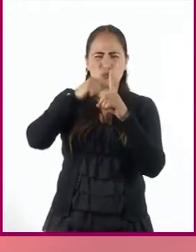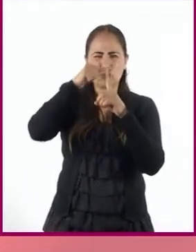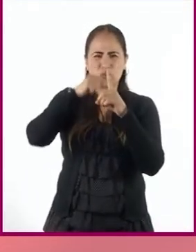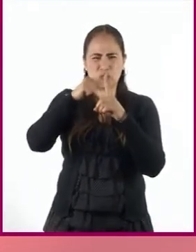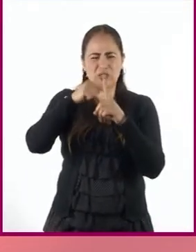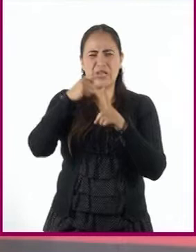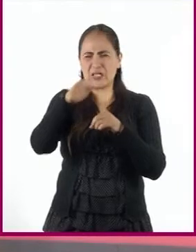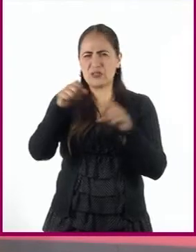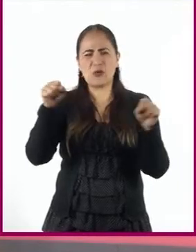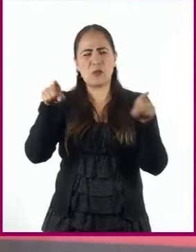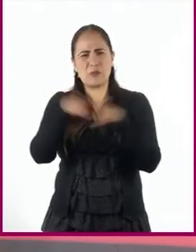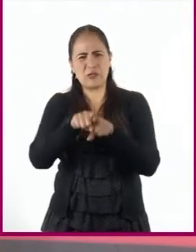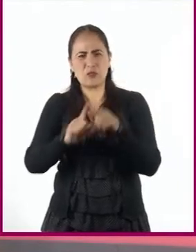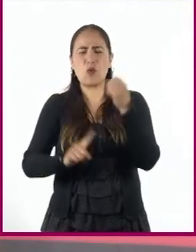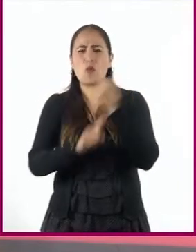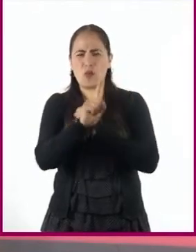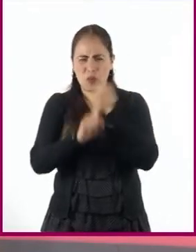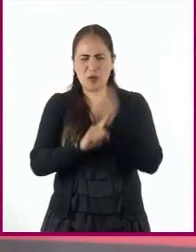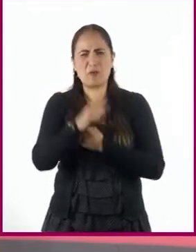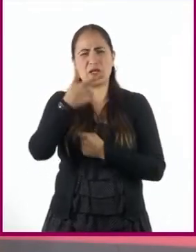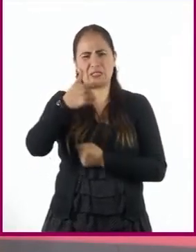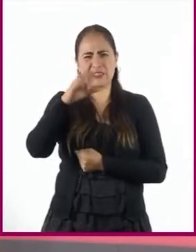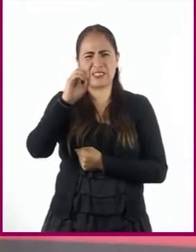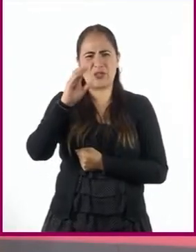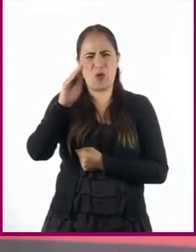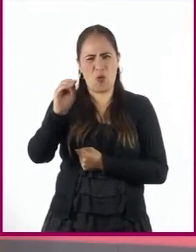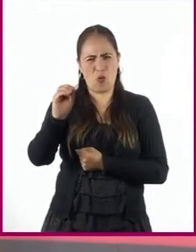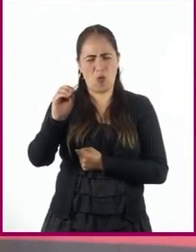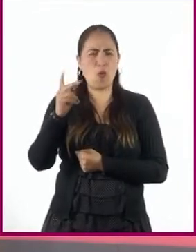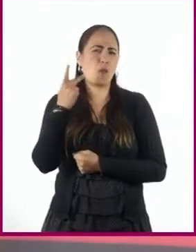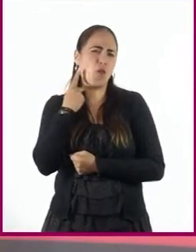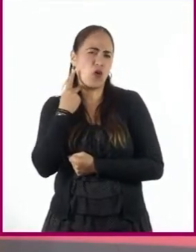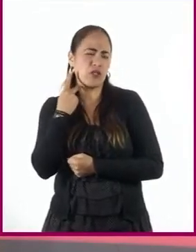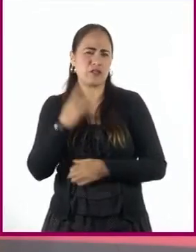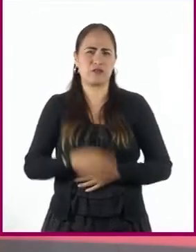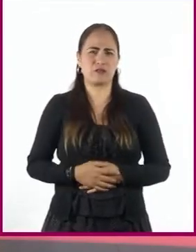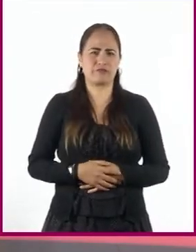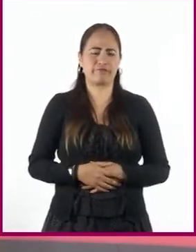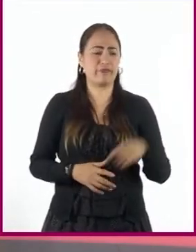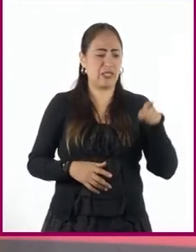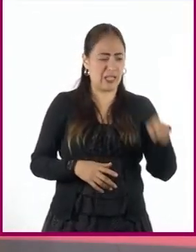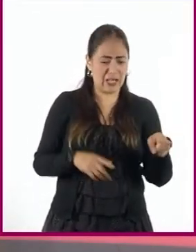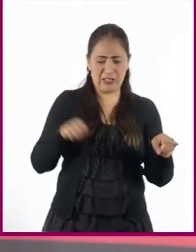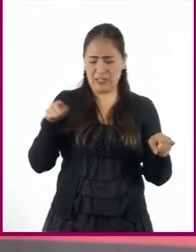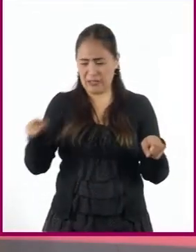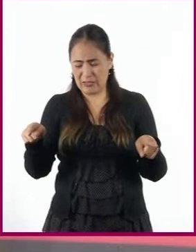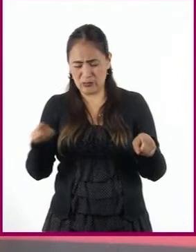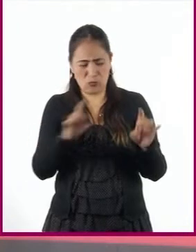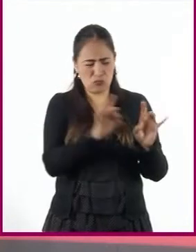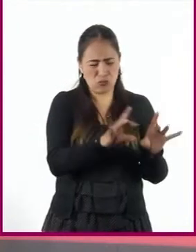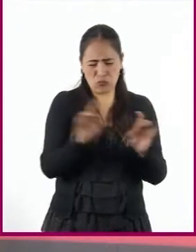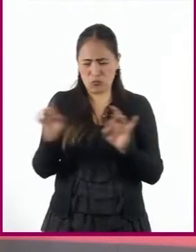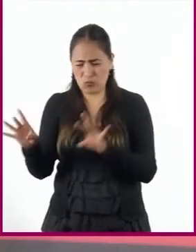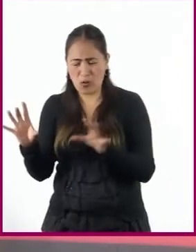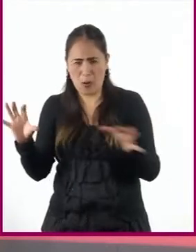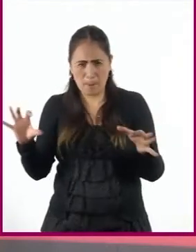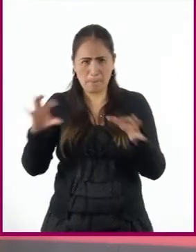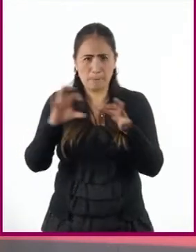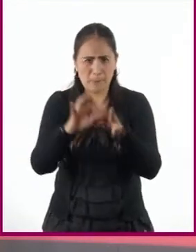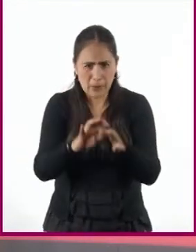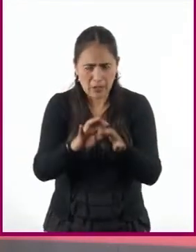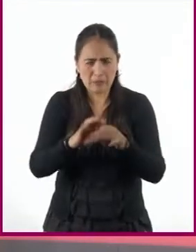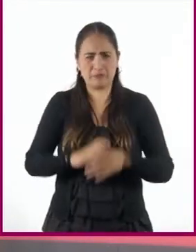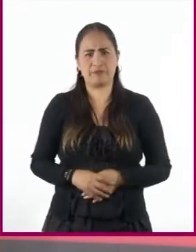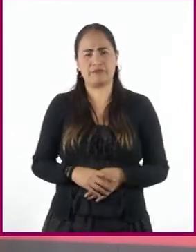geopolíticos. Muy bien. Ahí uniste dos consecuencias de un mismo fenómeno sin necesidad de recurrir a la